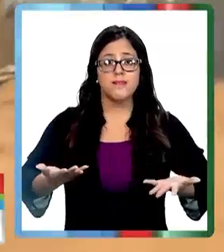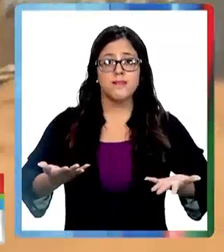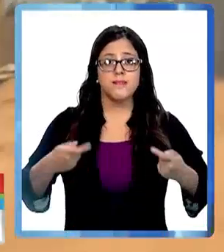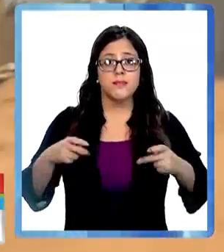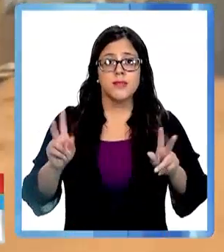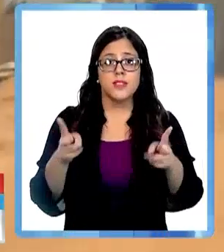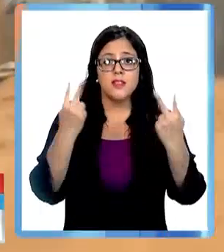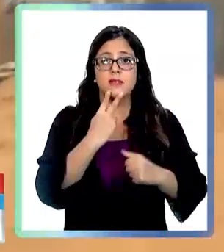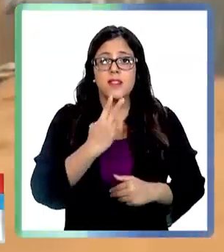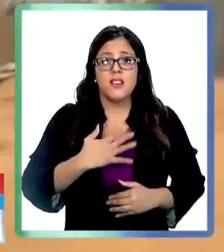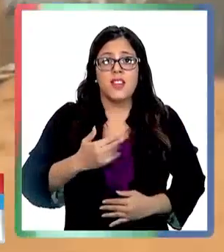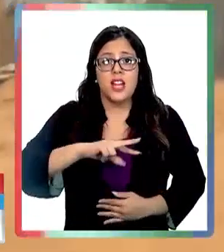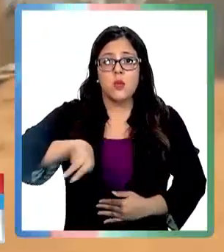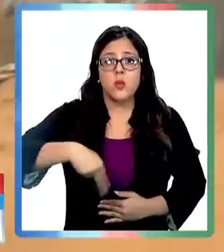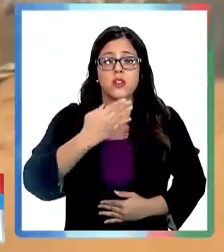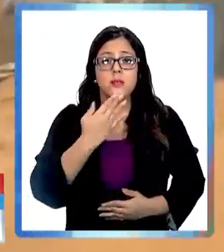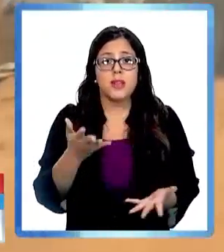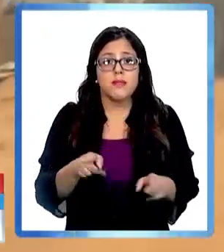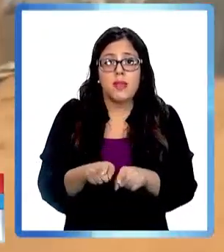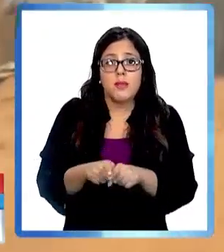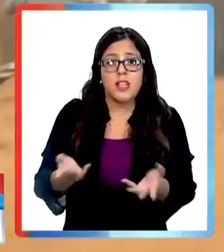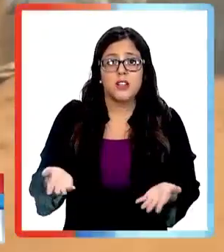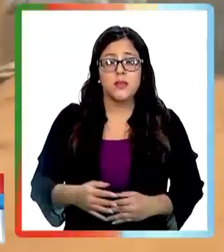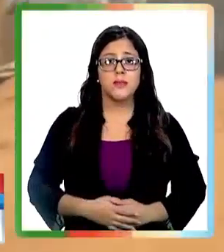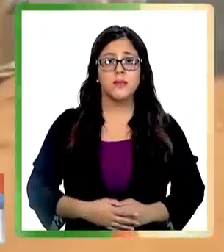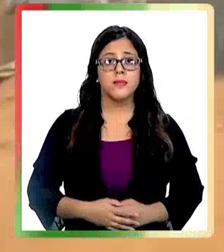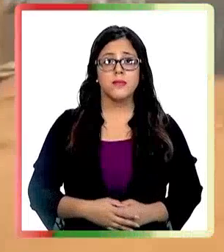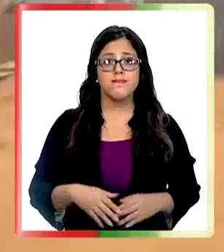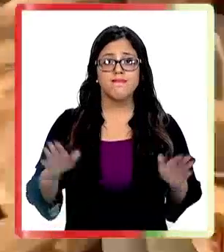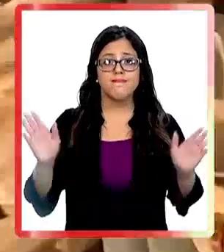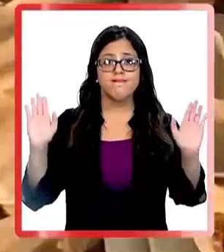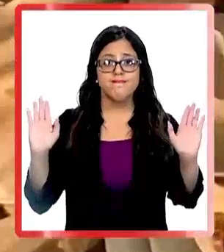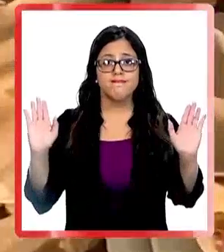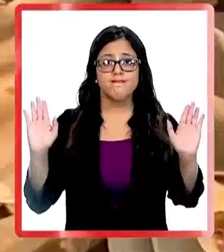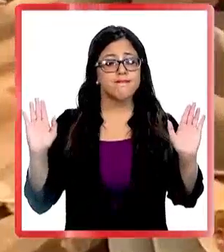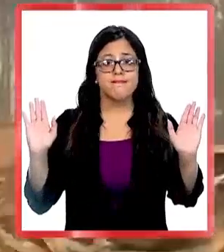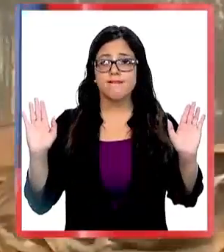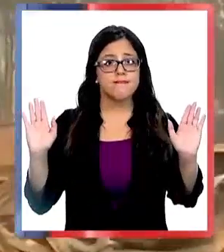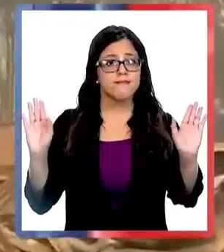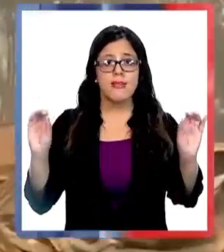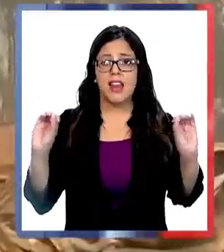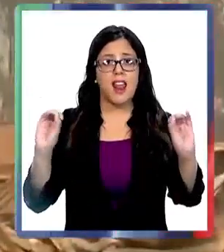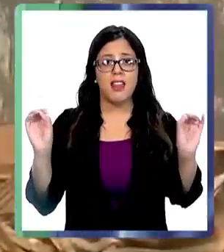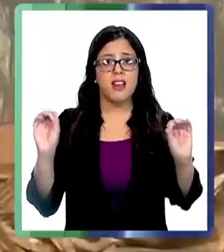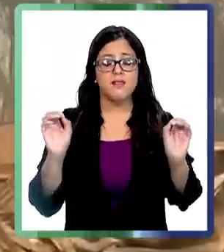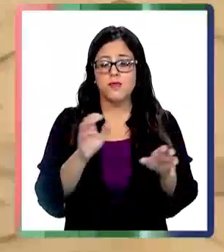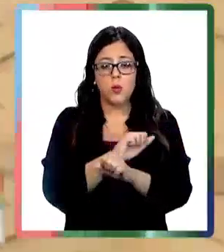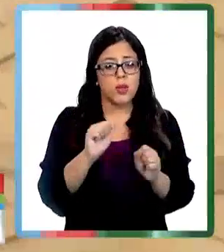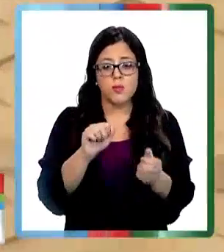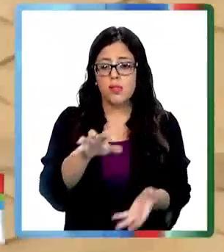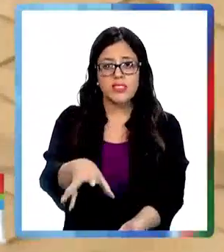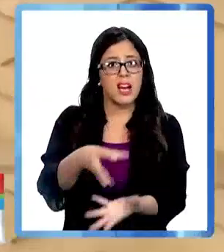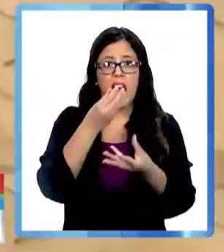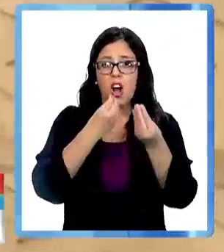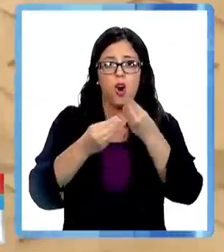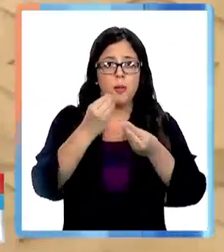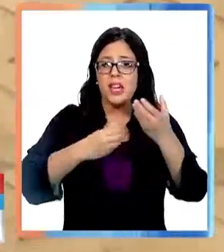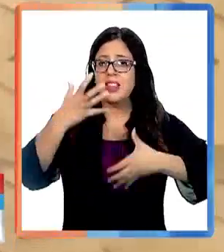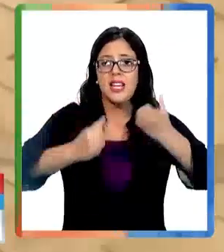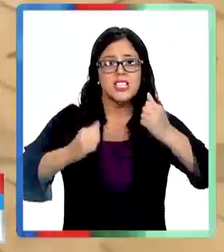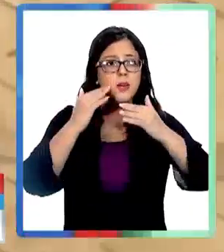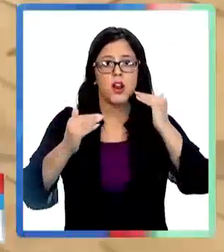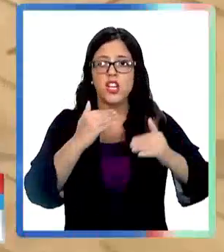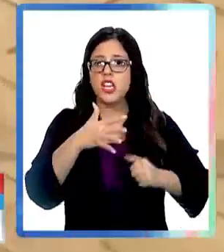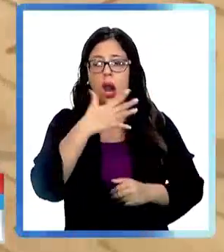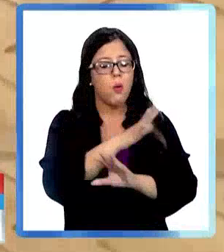opuesto nomás y tratar de salvar nuestra vida y la de nuestros animales. Damos brazos cruzados, no hay nada, no alcanzamos a sacar comida, nada,